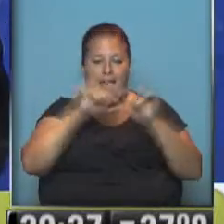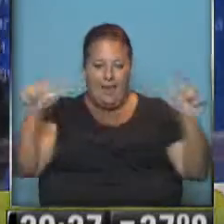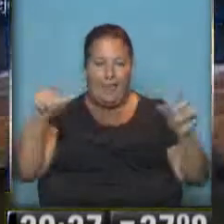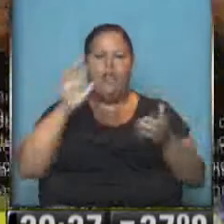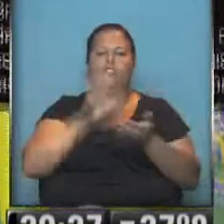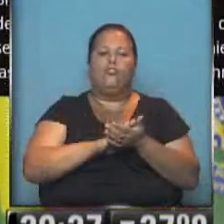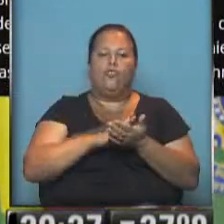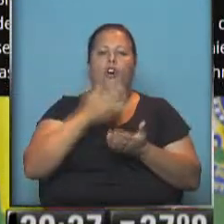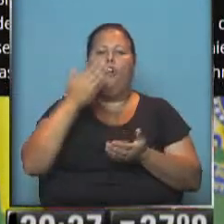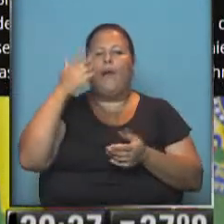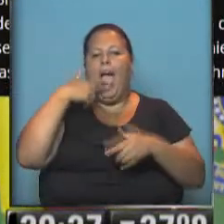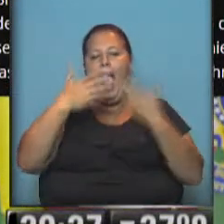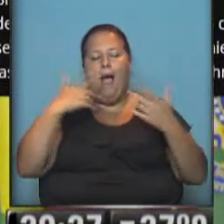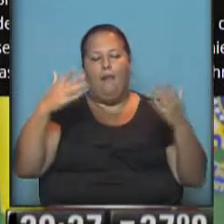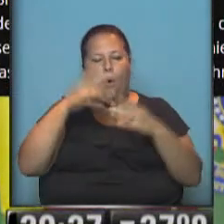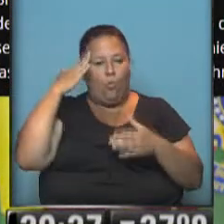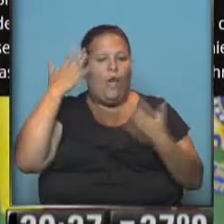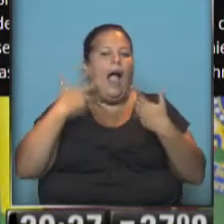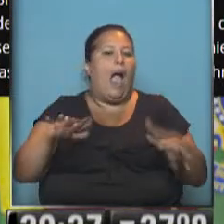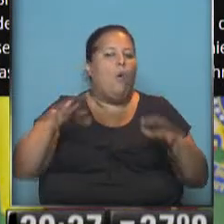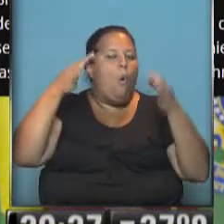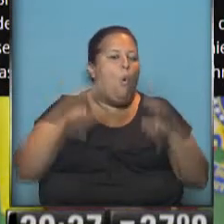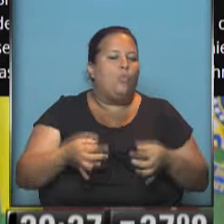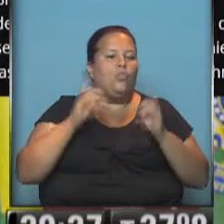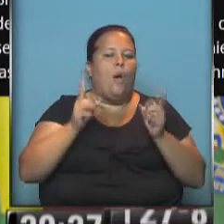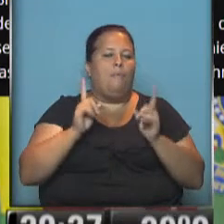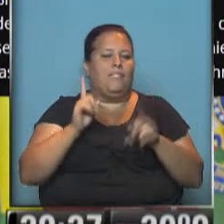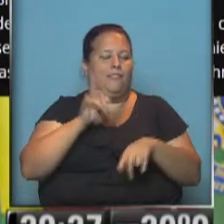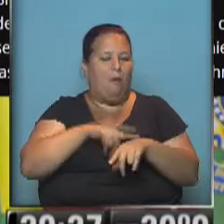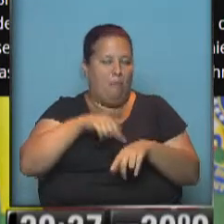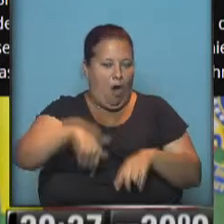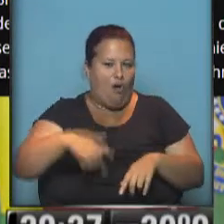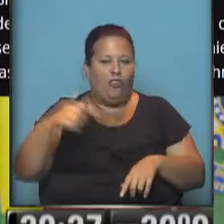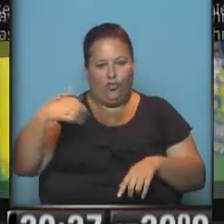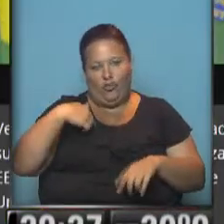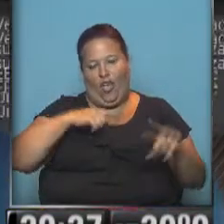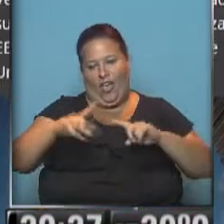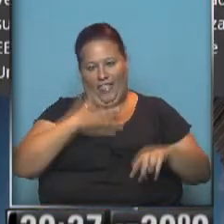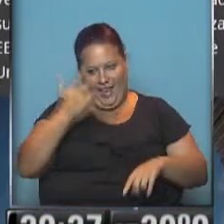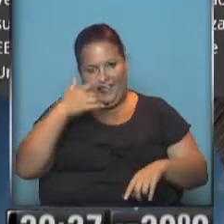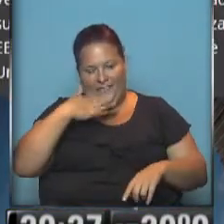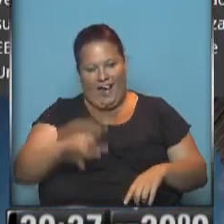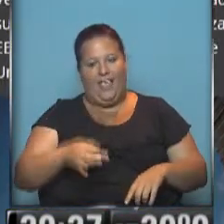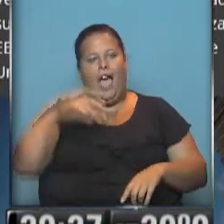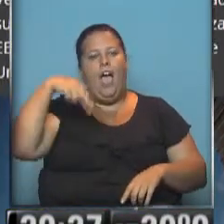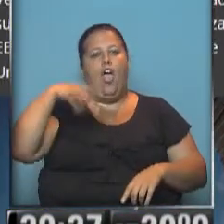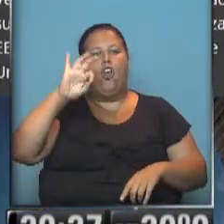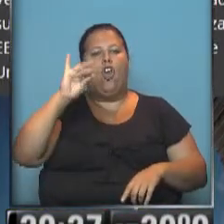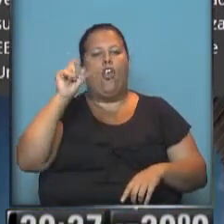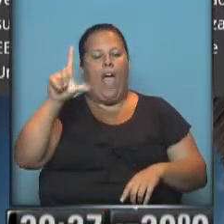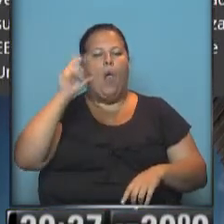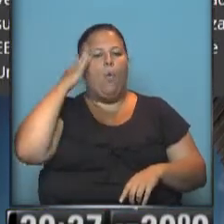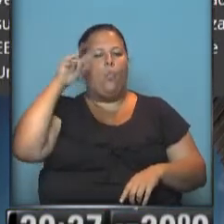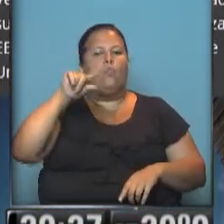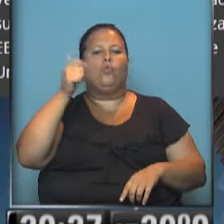tiene que ver con este foro de cultura, también no es casual que haya nacido justamente hoy, yo lo dirijo, esto también es verdad, se llama nodalcultura.am,